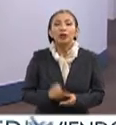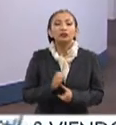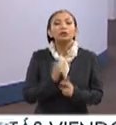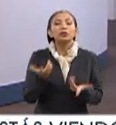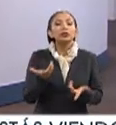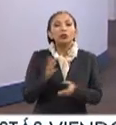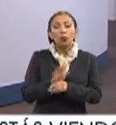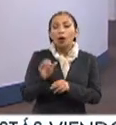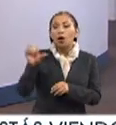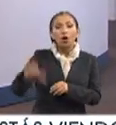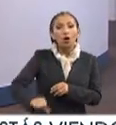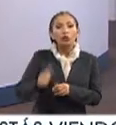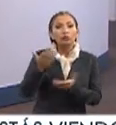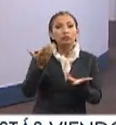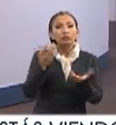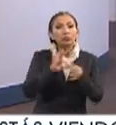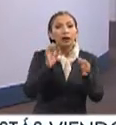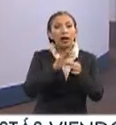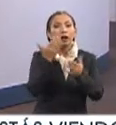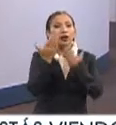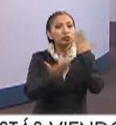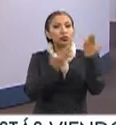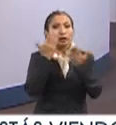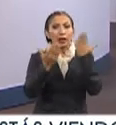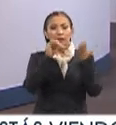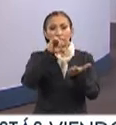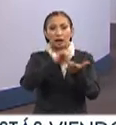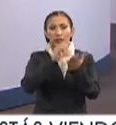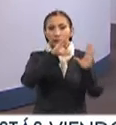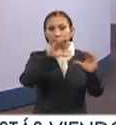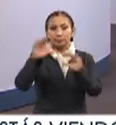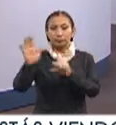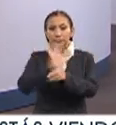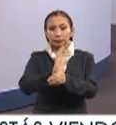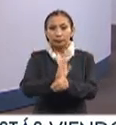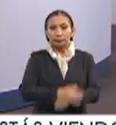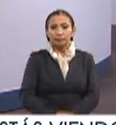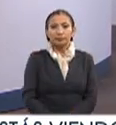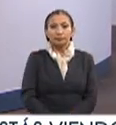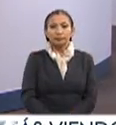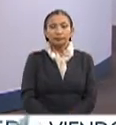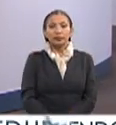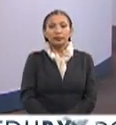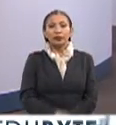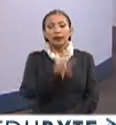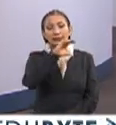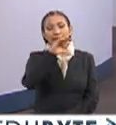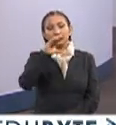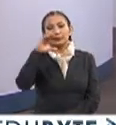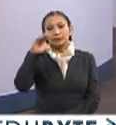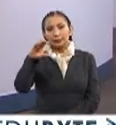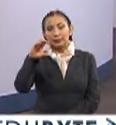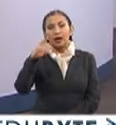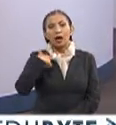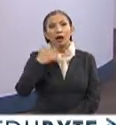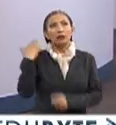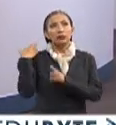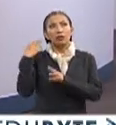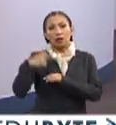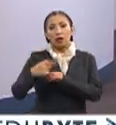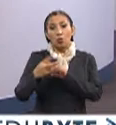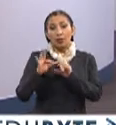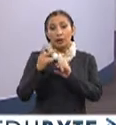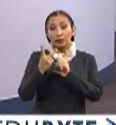¿de qué va hoy la oferta educativa del Centro de Capacitación Cinematográfica? Mira, el CCC es una escuela que cumple este año